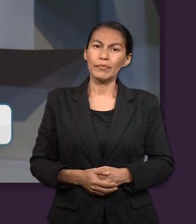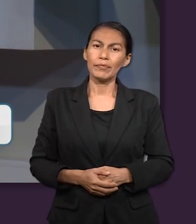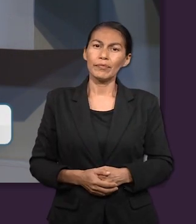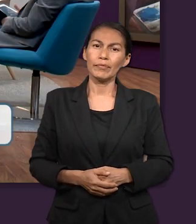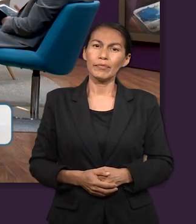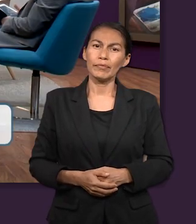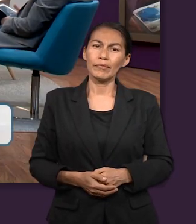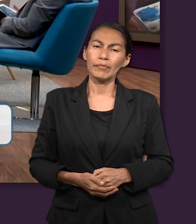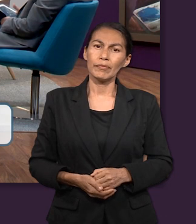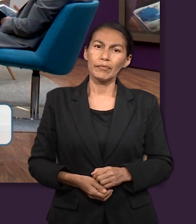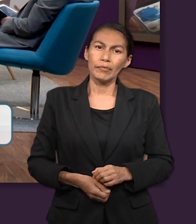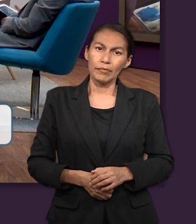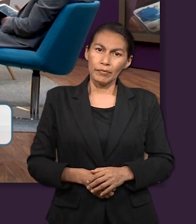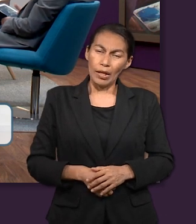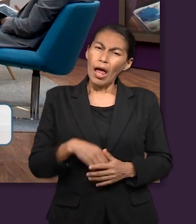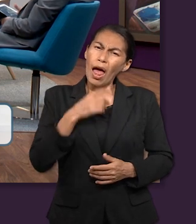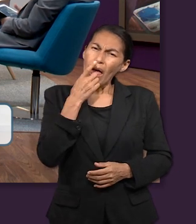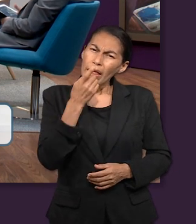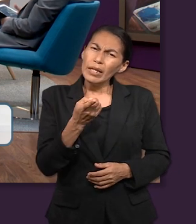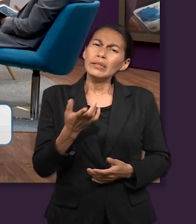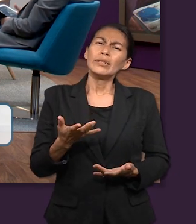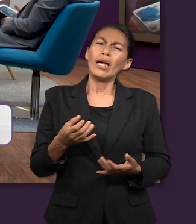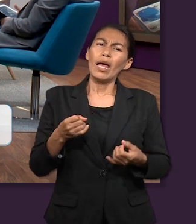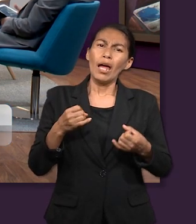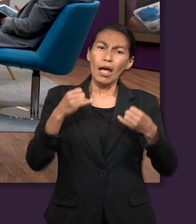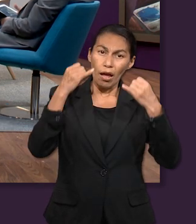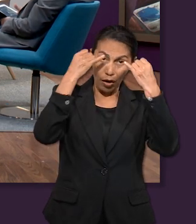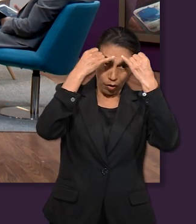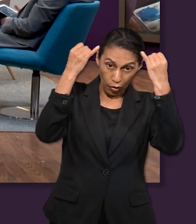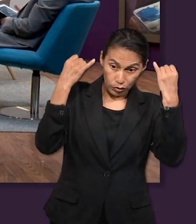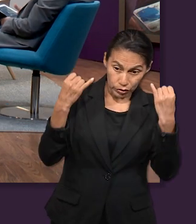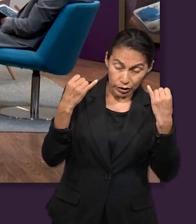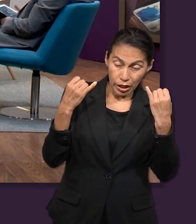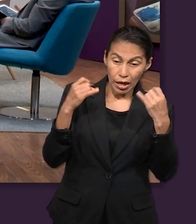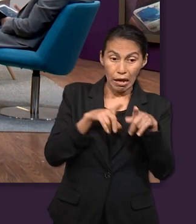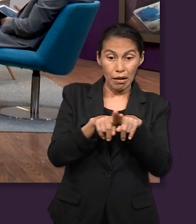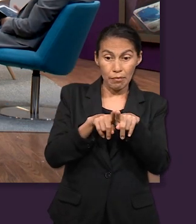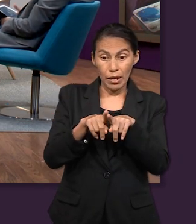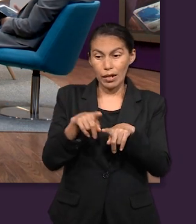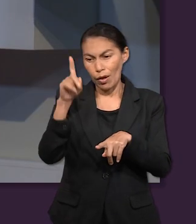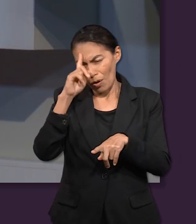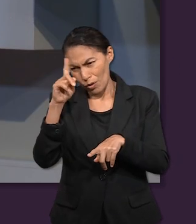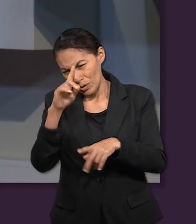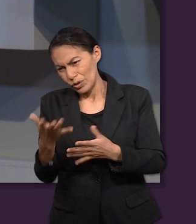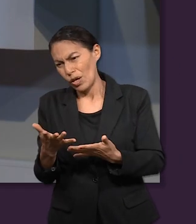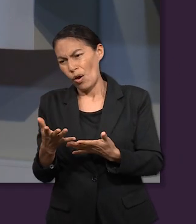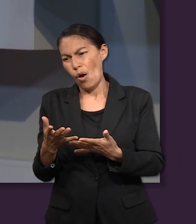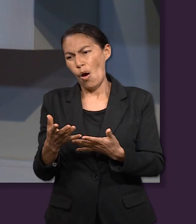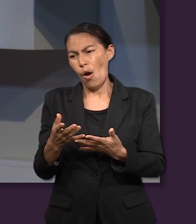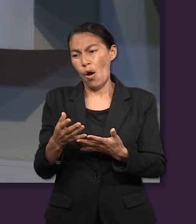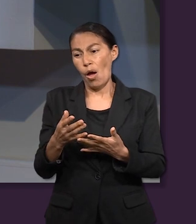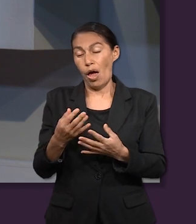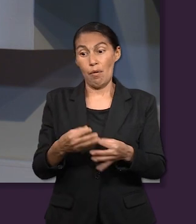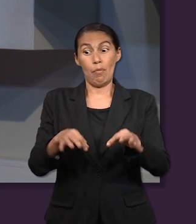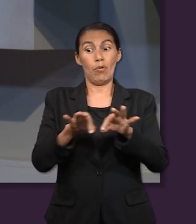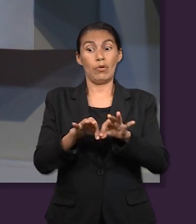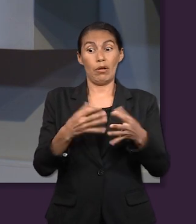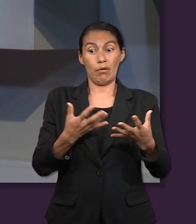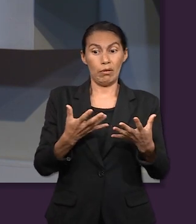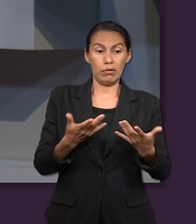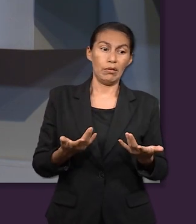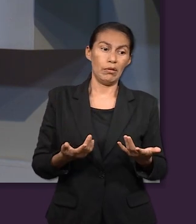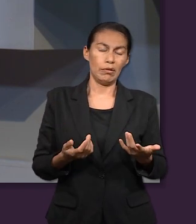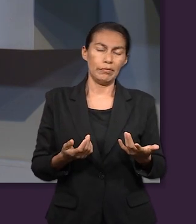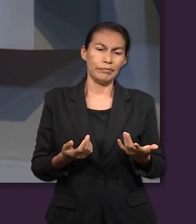La parte donde cuando José aconseja a sus hermanos de que no digan un oficio